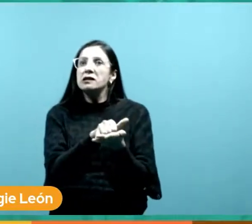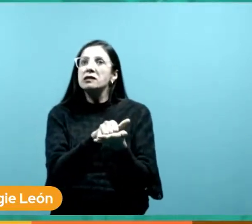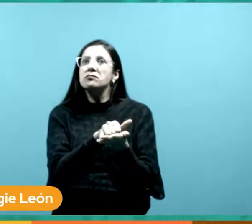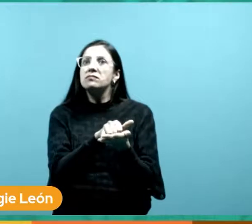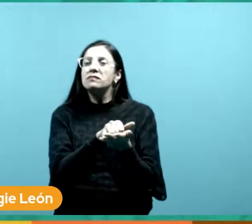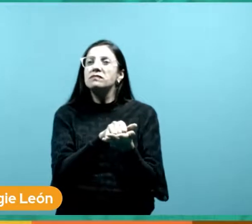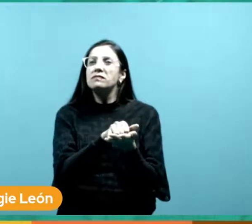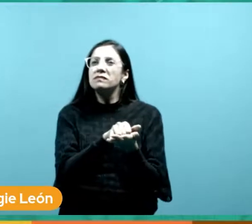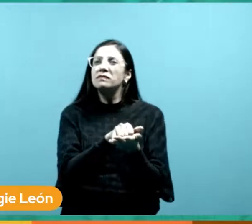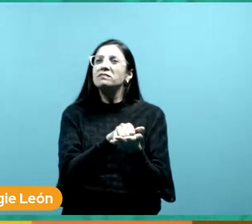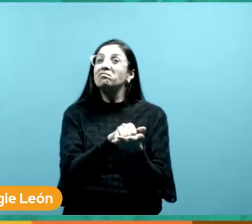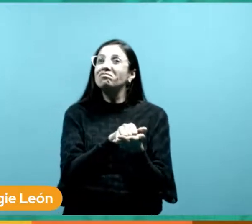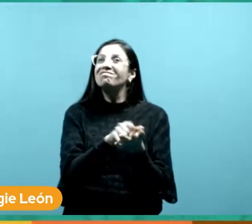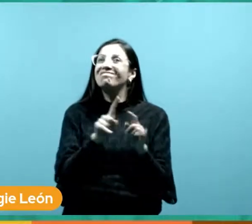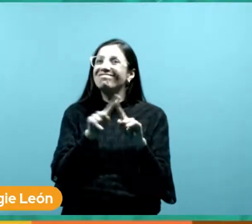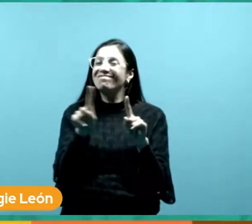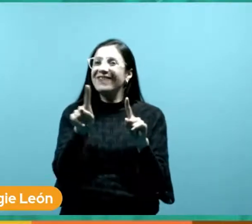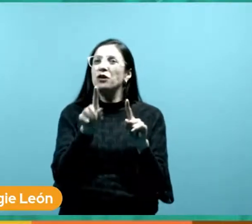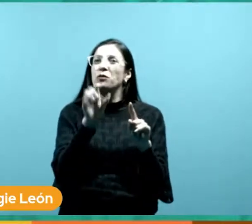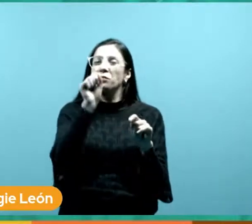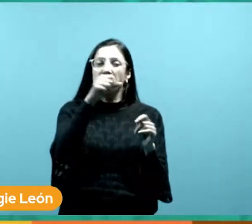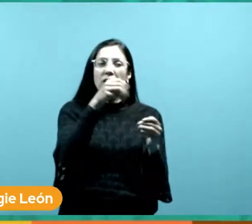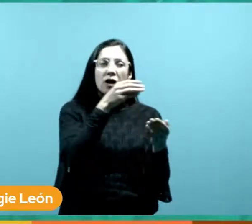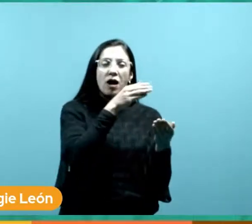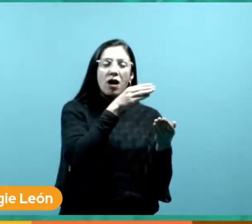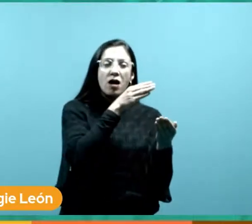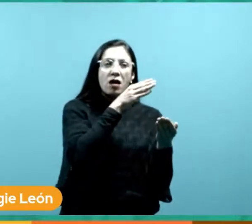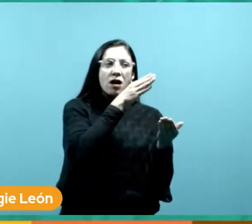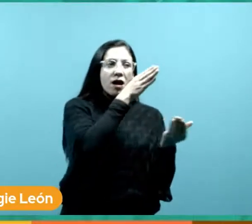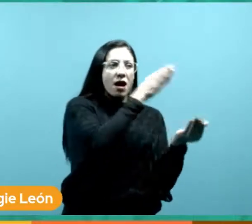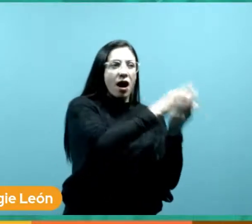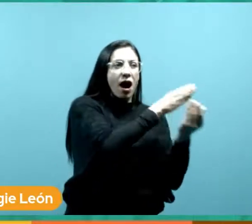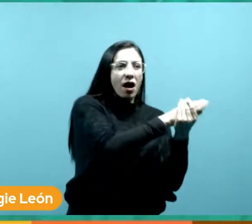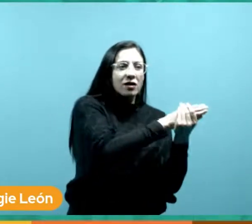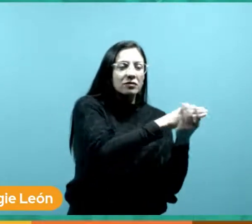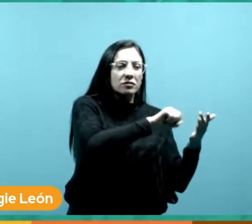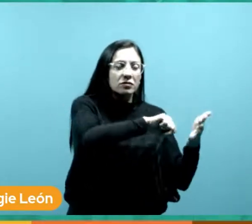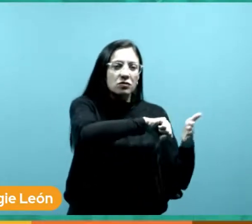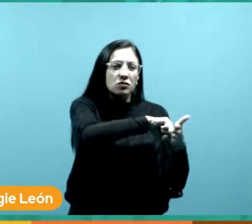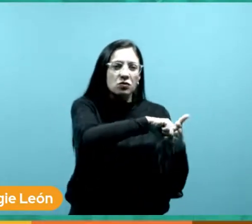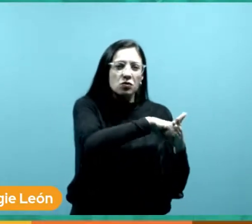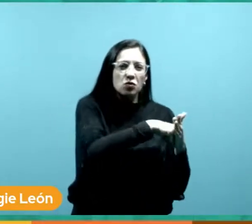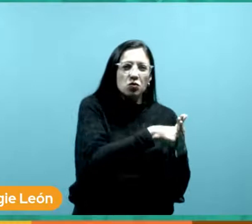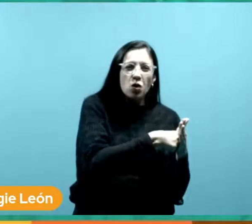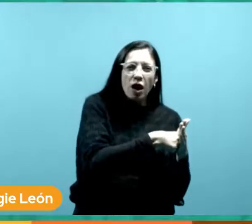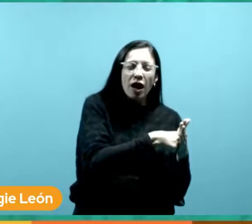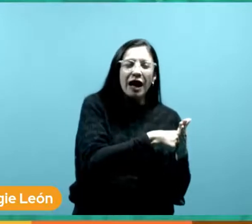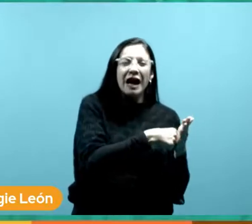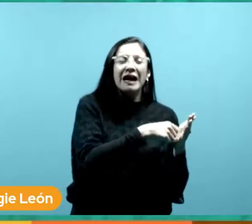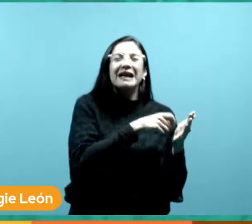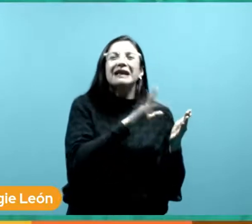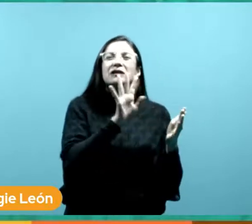un archivo una reconstrucción de archivos sobre el evento genocidio sería